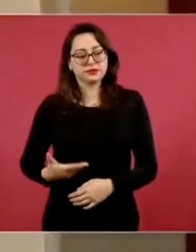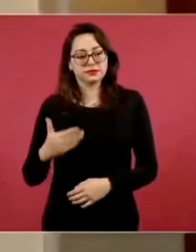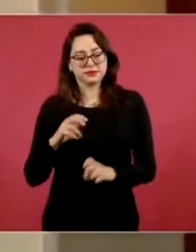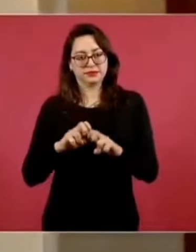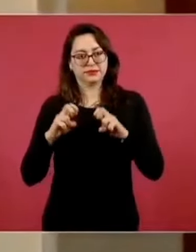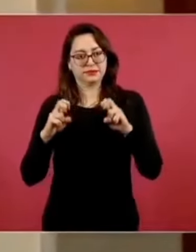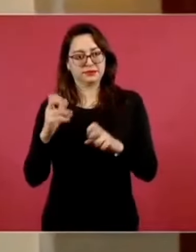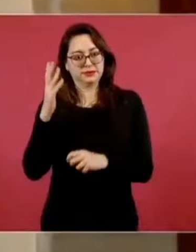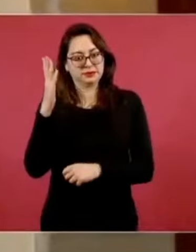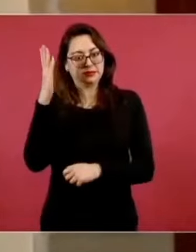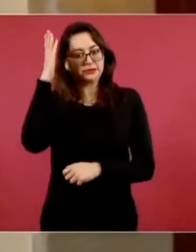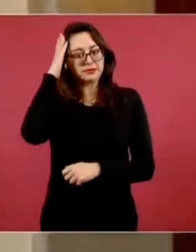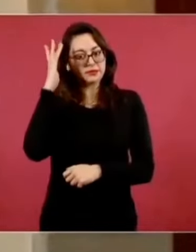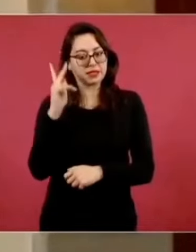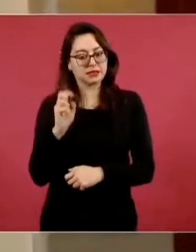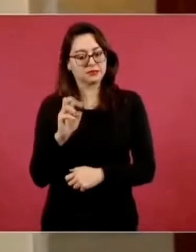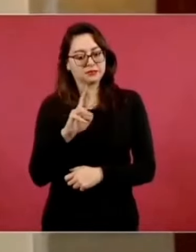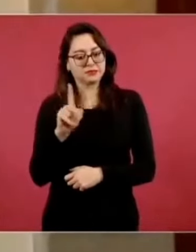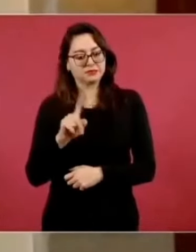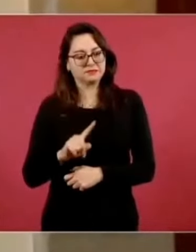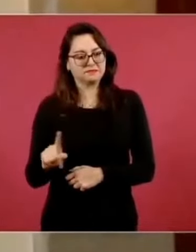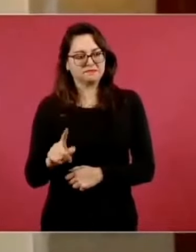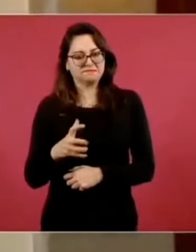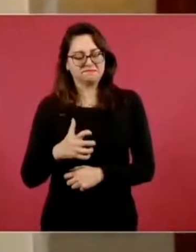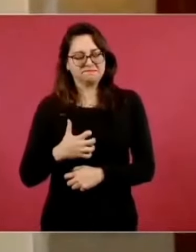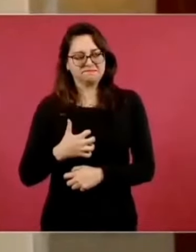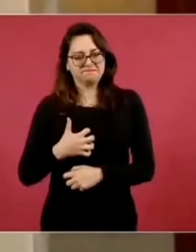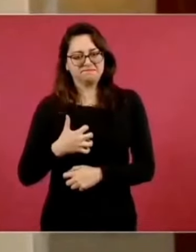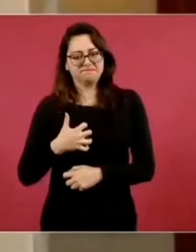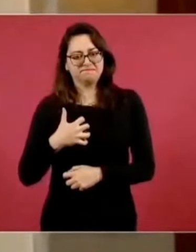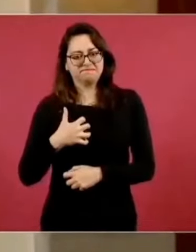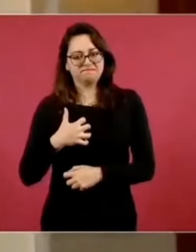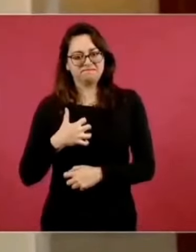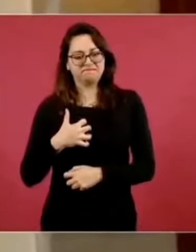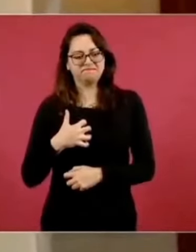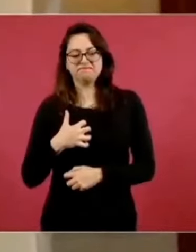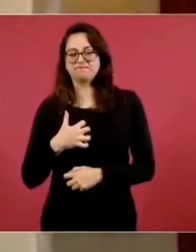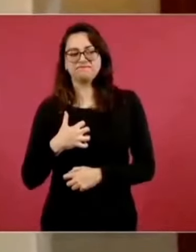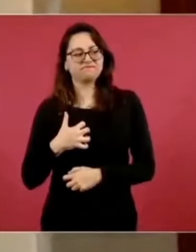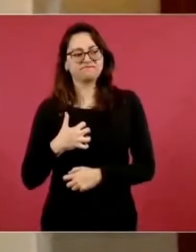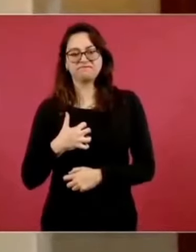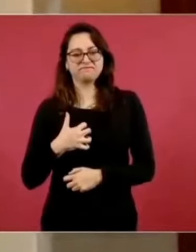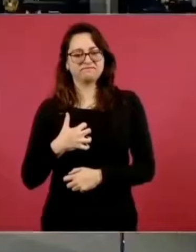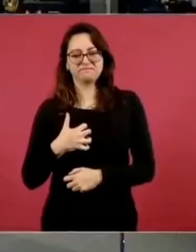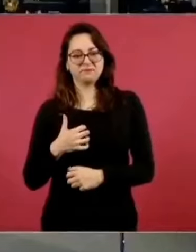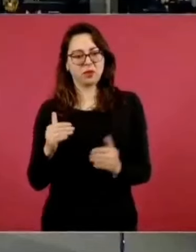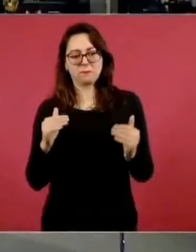de manera indebida, según el licenciado Barco,